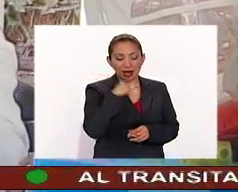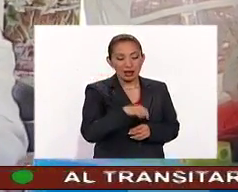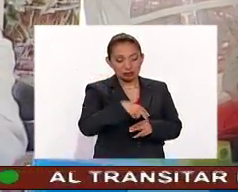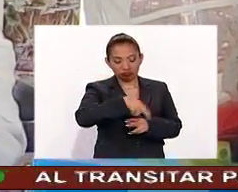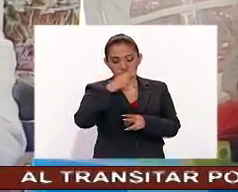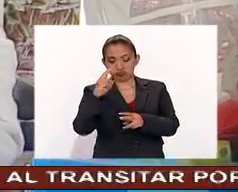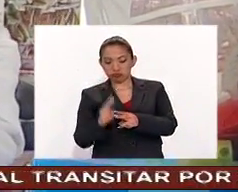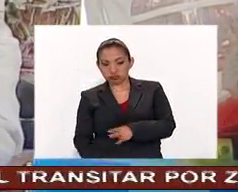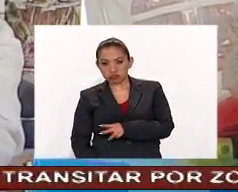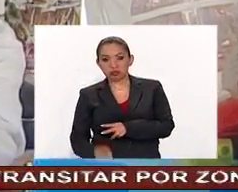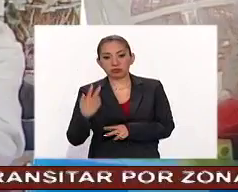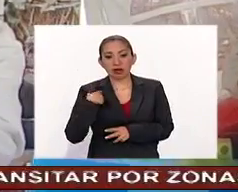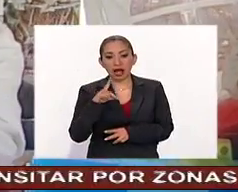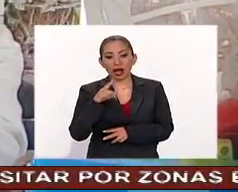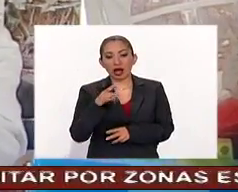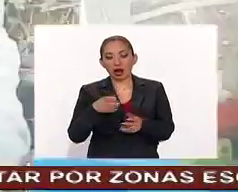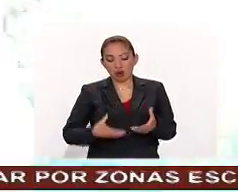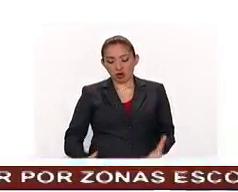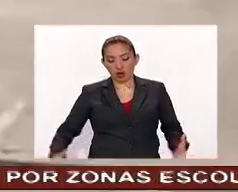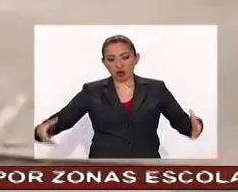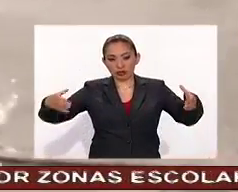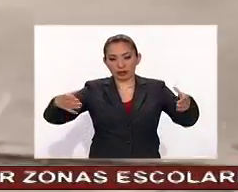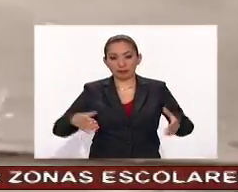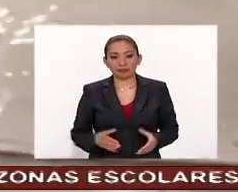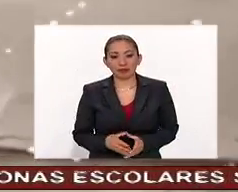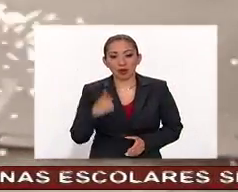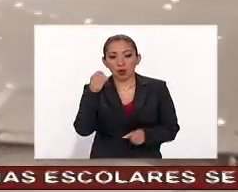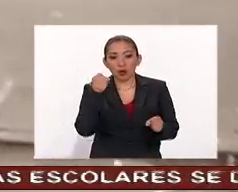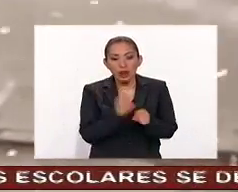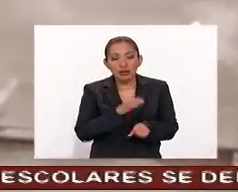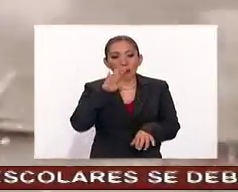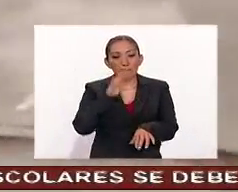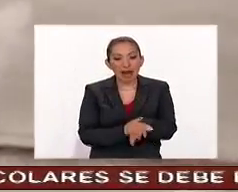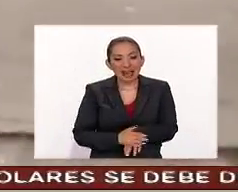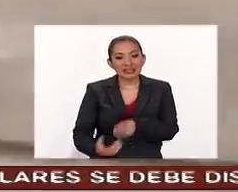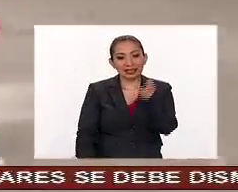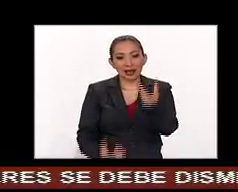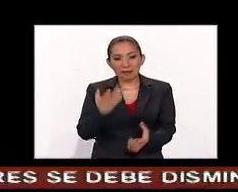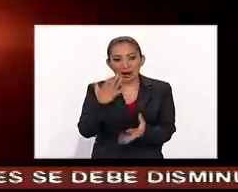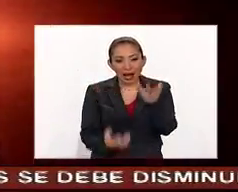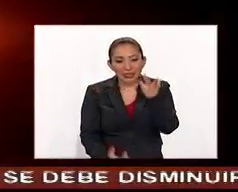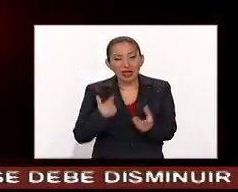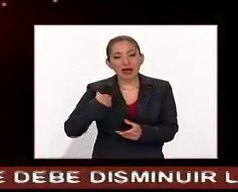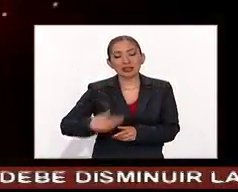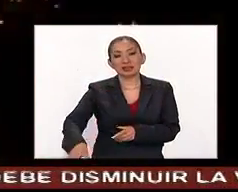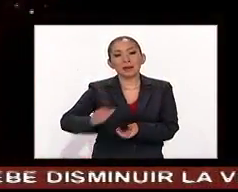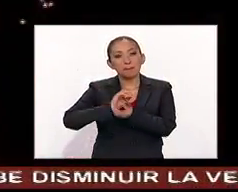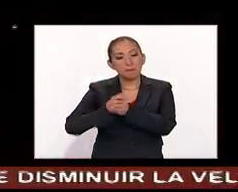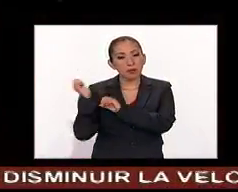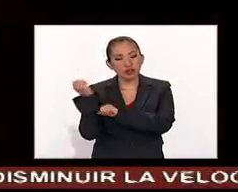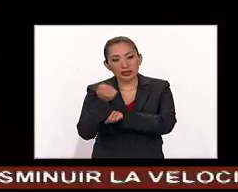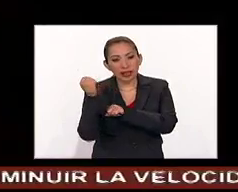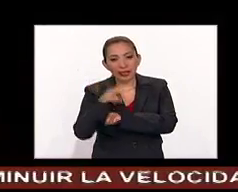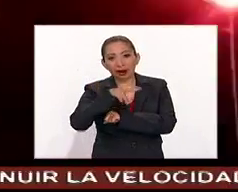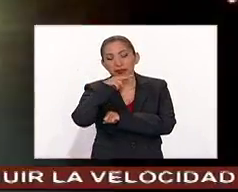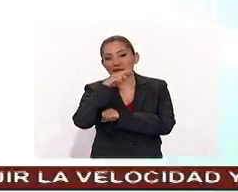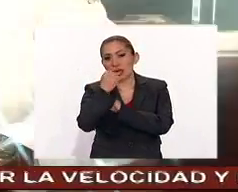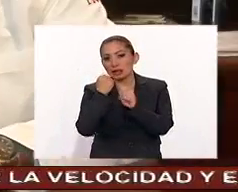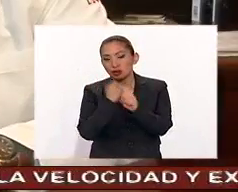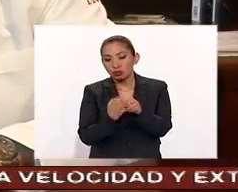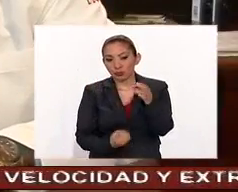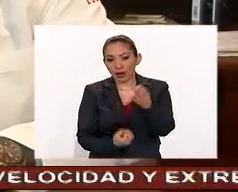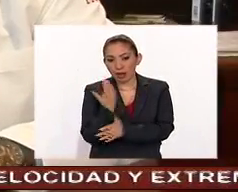que me caigo de espaldas en la olla. Cada año se incrementan las quemaduras durante las posadas, la Navidad y el Año Nuevo.